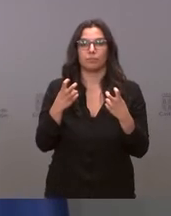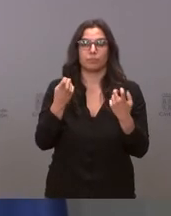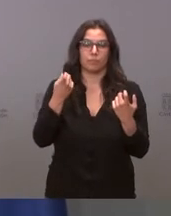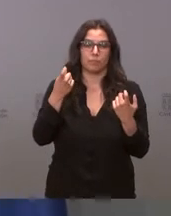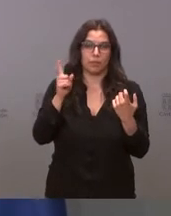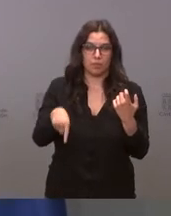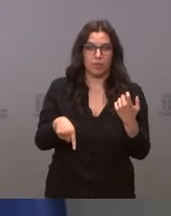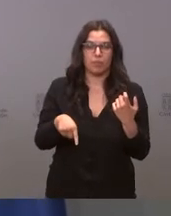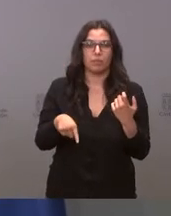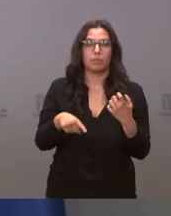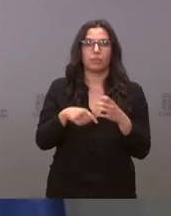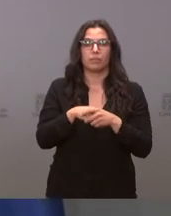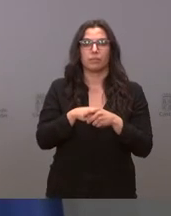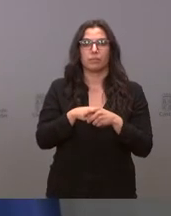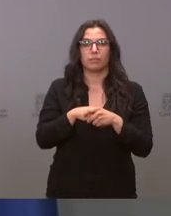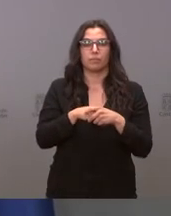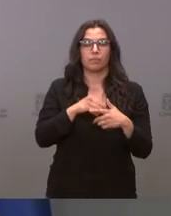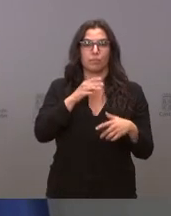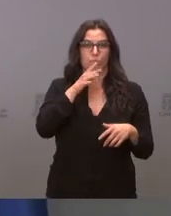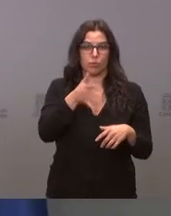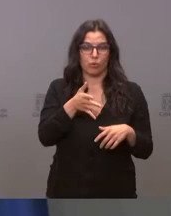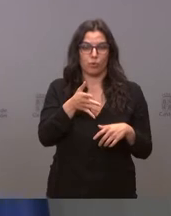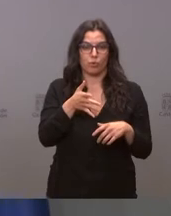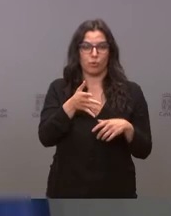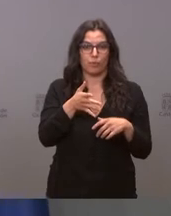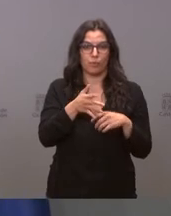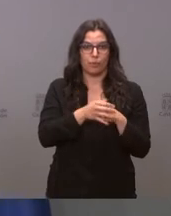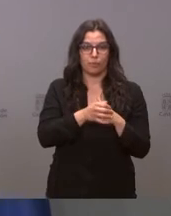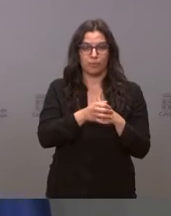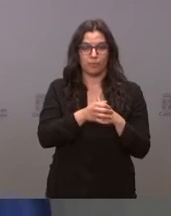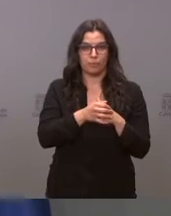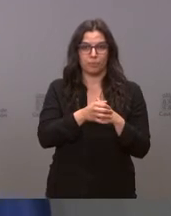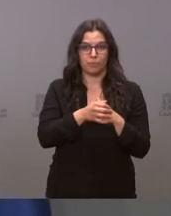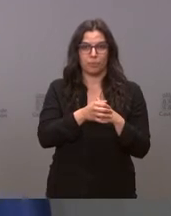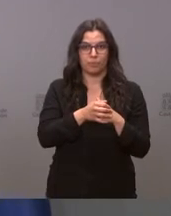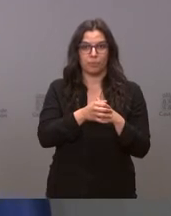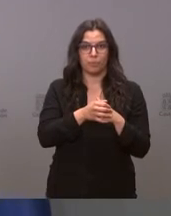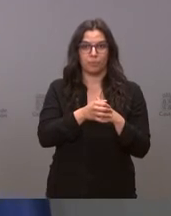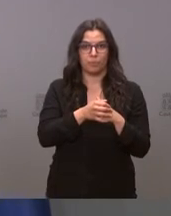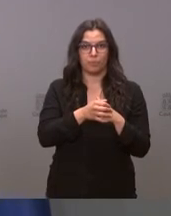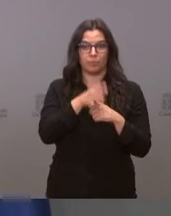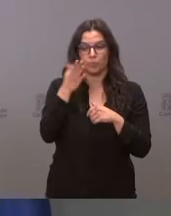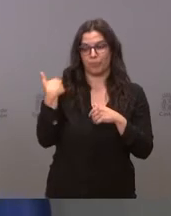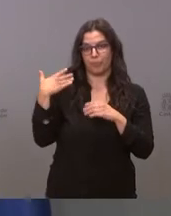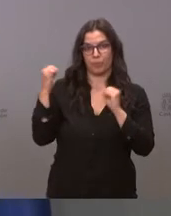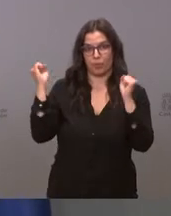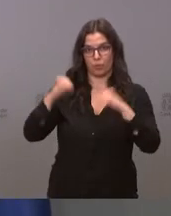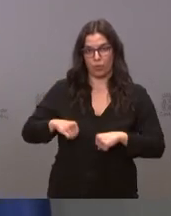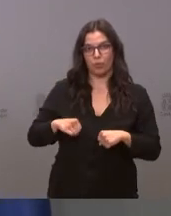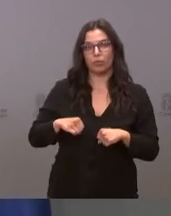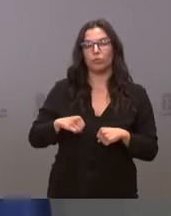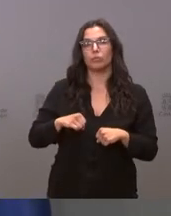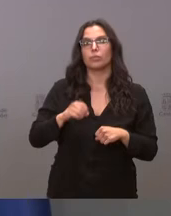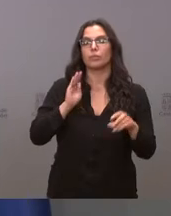a consecuencia de estos mismos acuerdos, se aproban 5